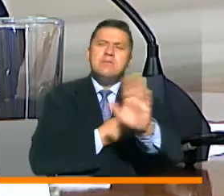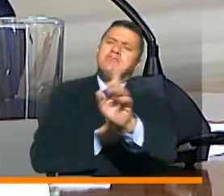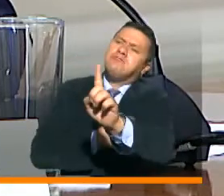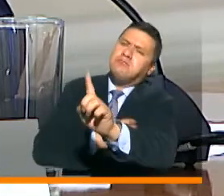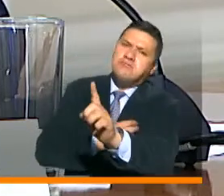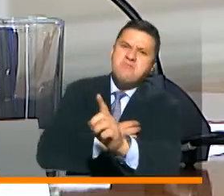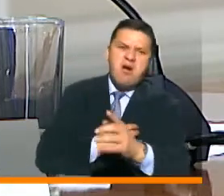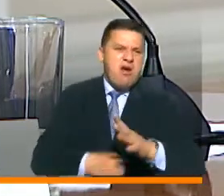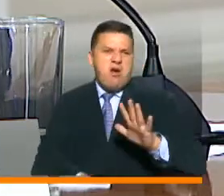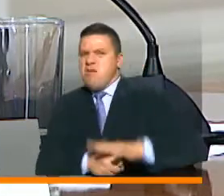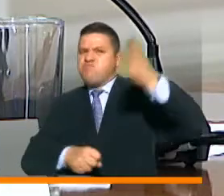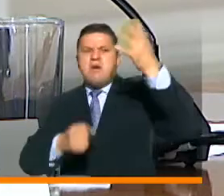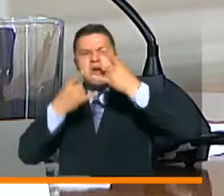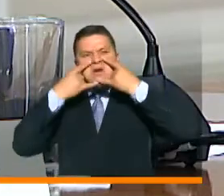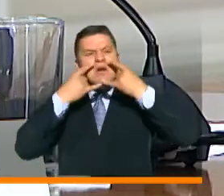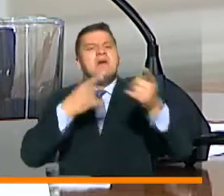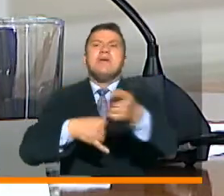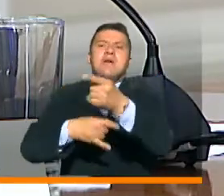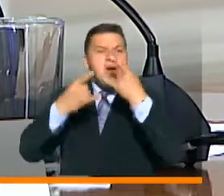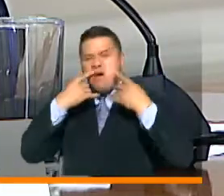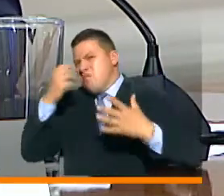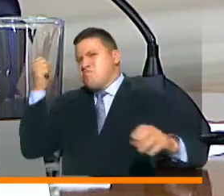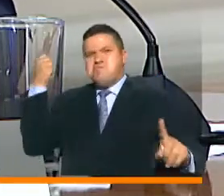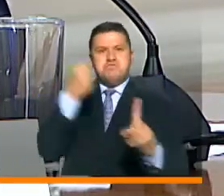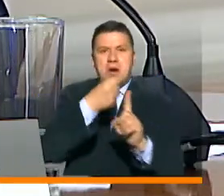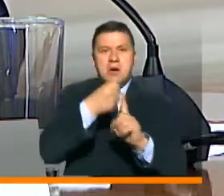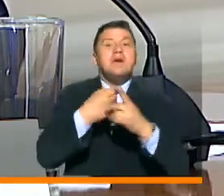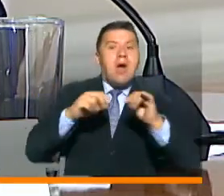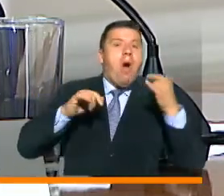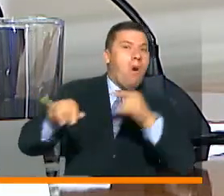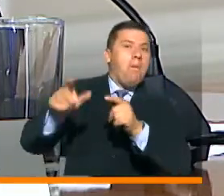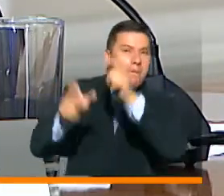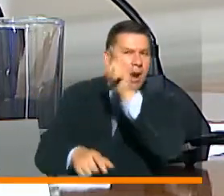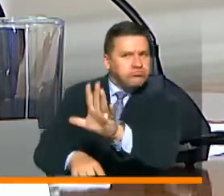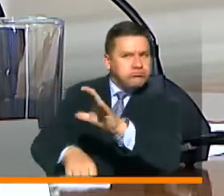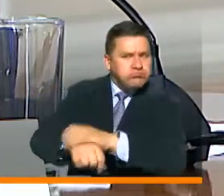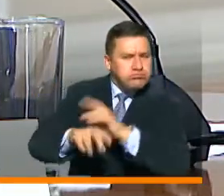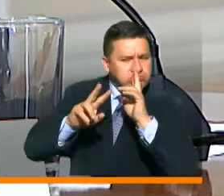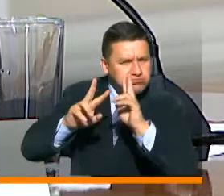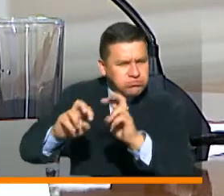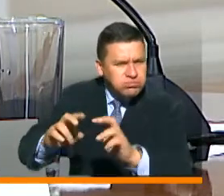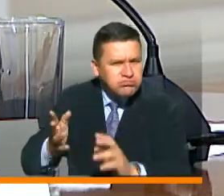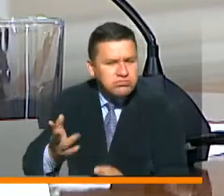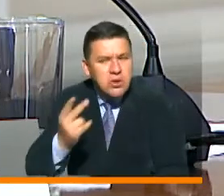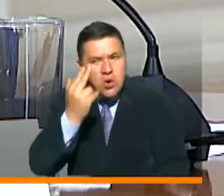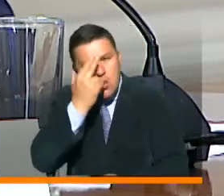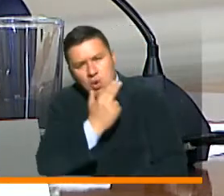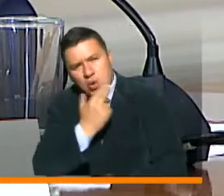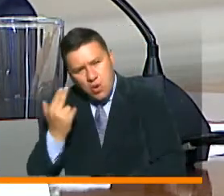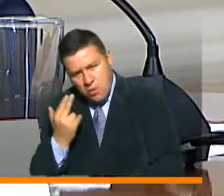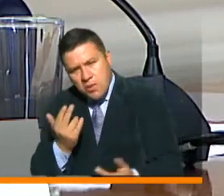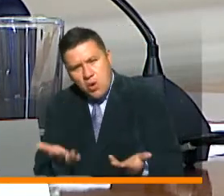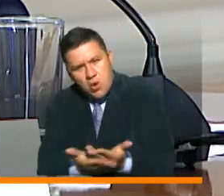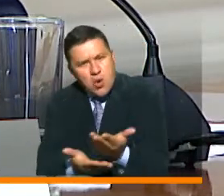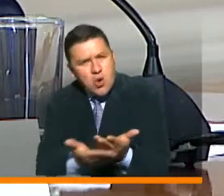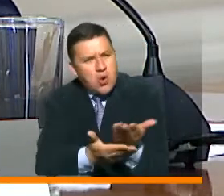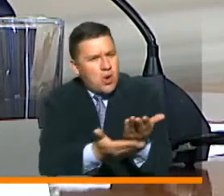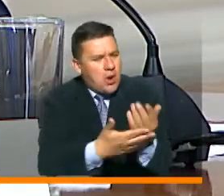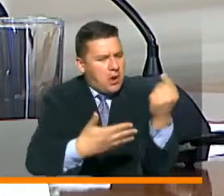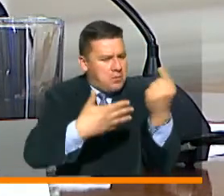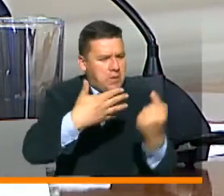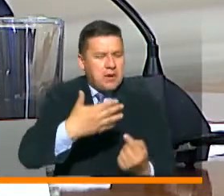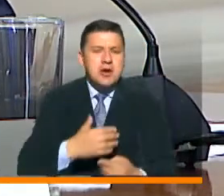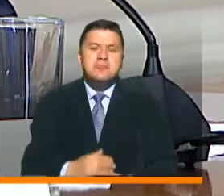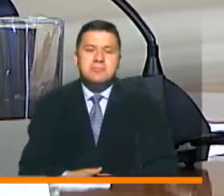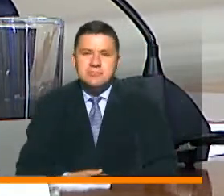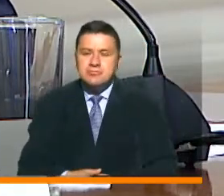ponerse el tapabocas. Por eso es un recordatorio muy importante para los usuarios cumplir todas estas recomendaciones.